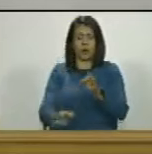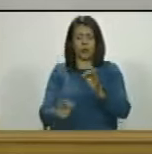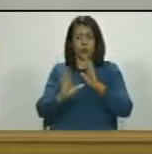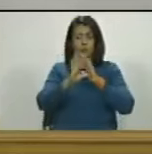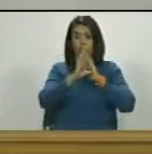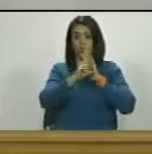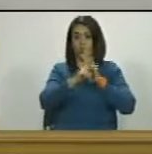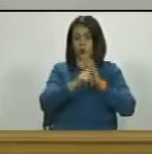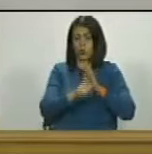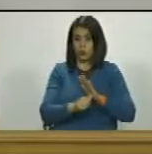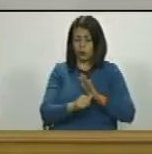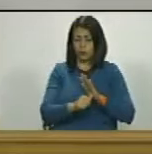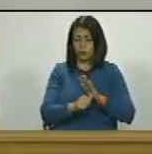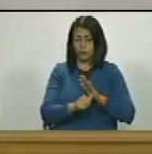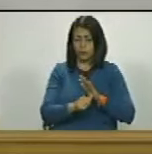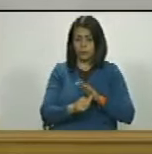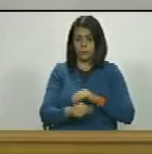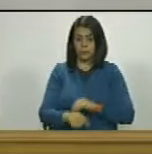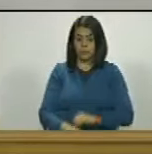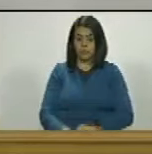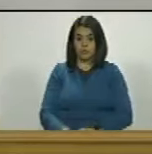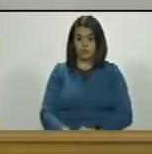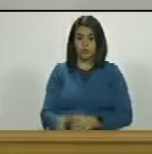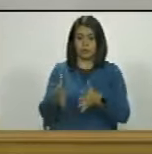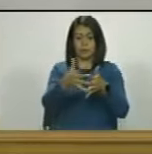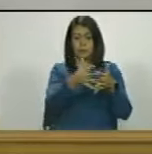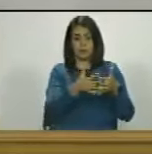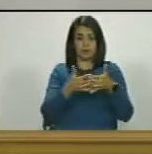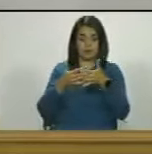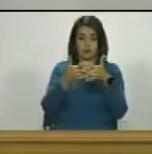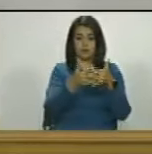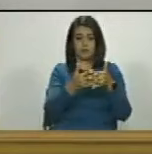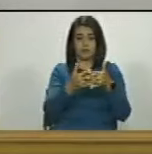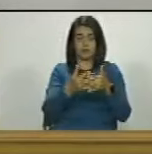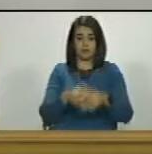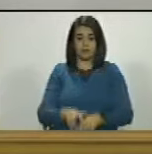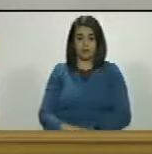corrupción en los Estados Unidos de América